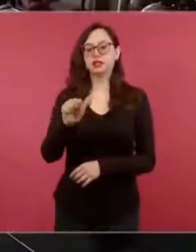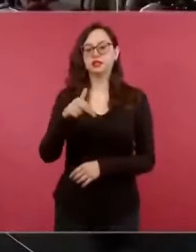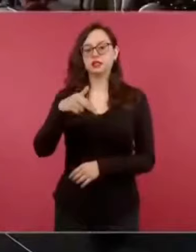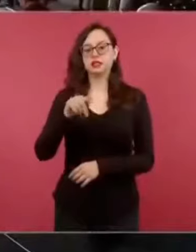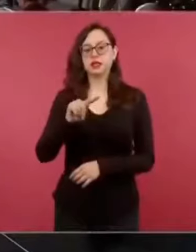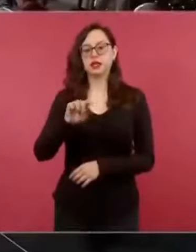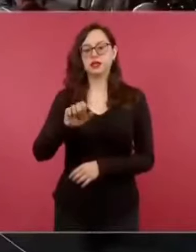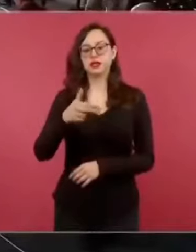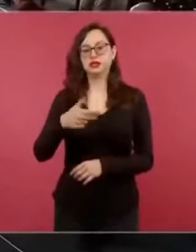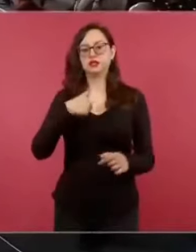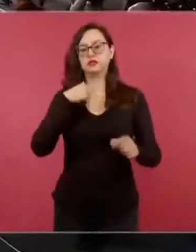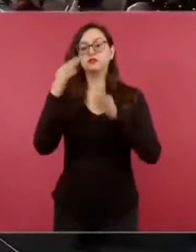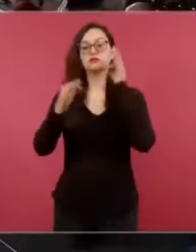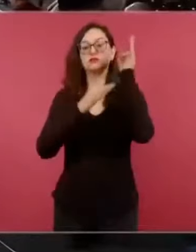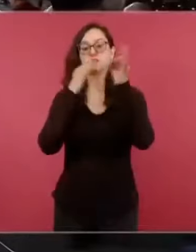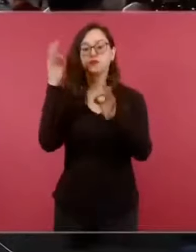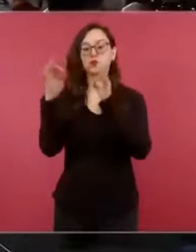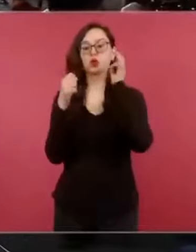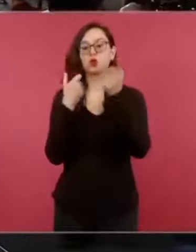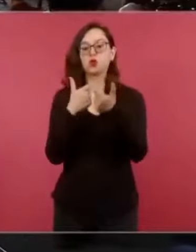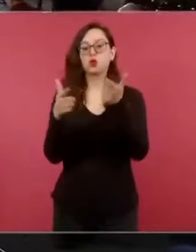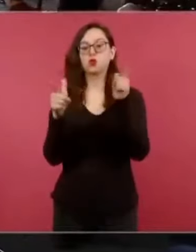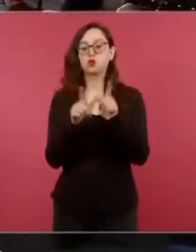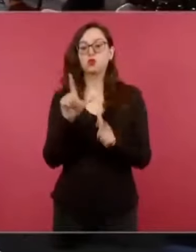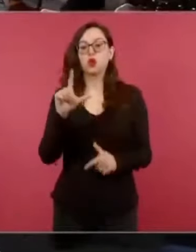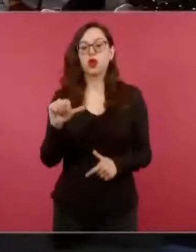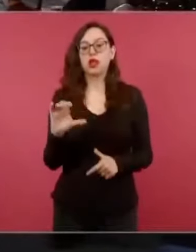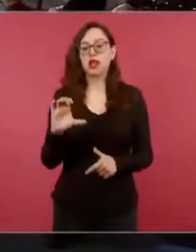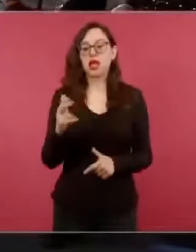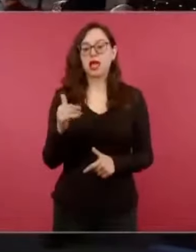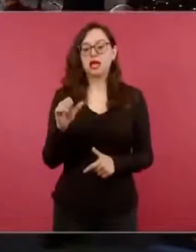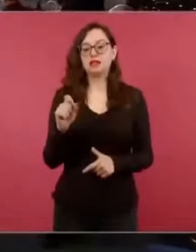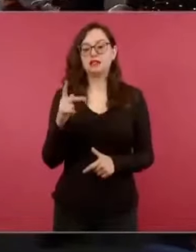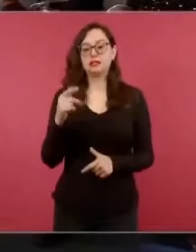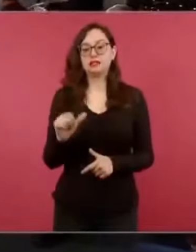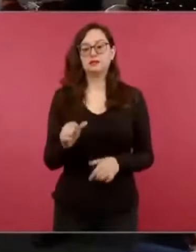Tabasco, Yucatán, Quintana Roo, Petrolera, Estado de México, Veracruz, Puebla.